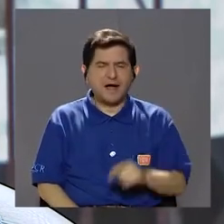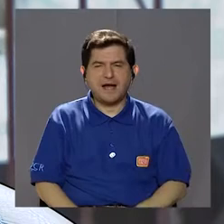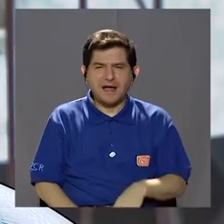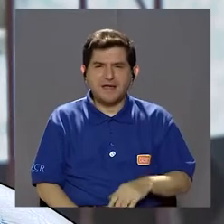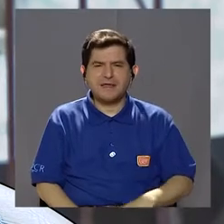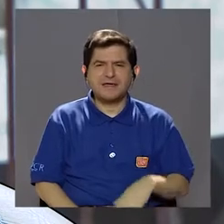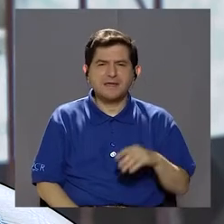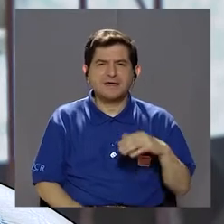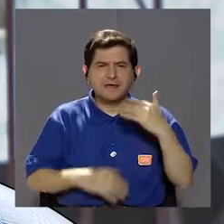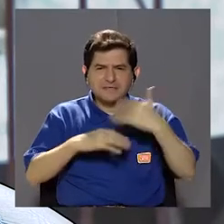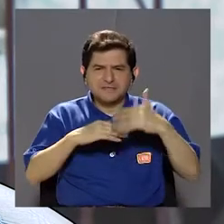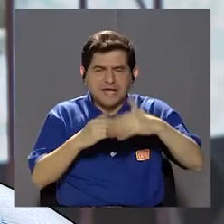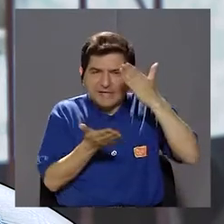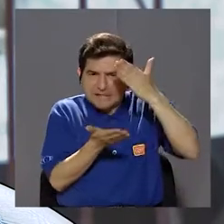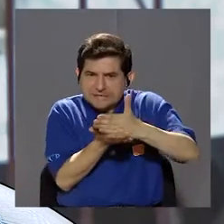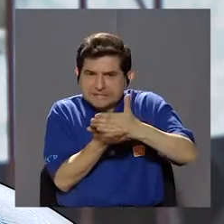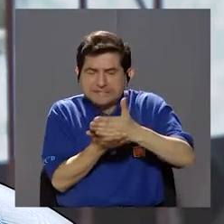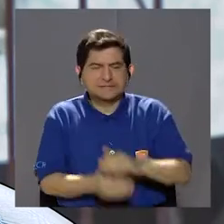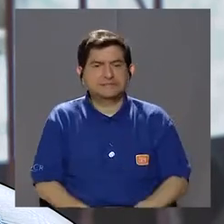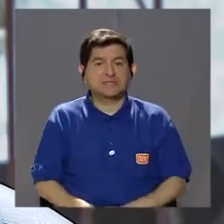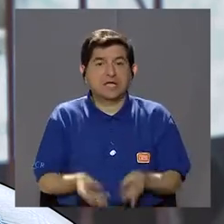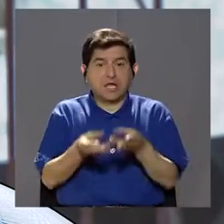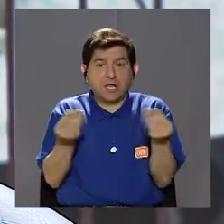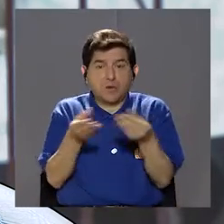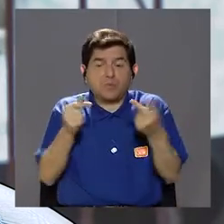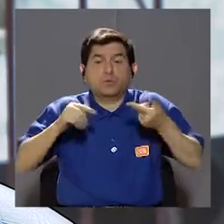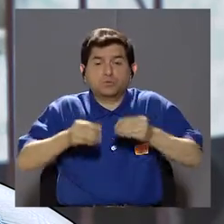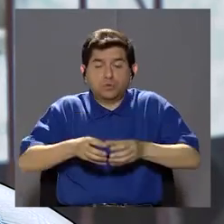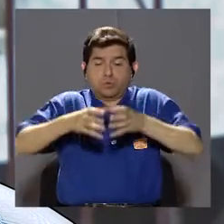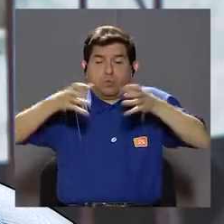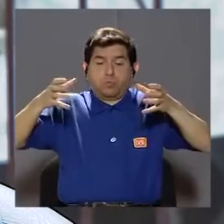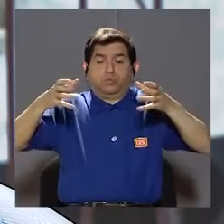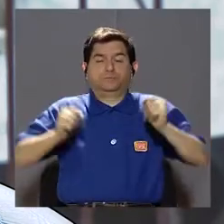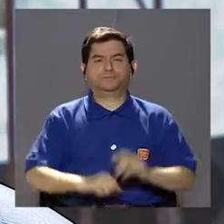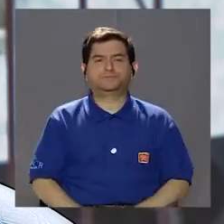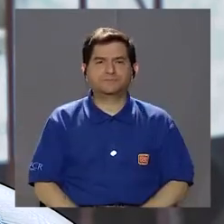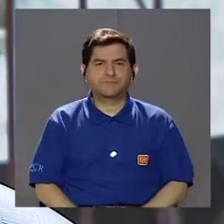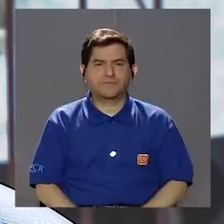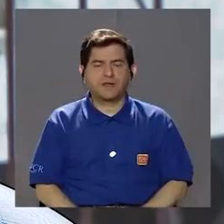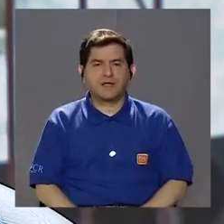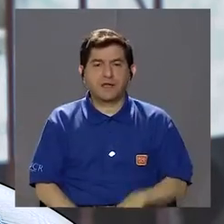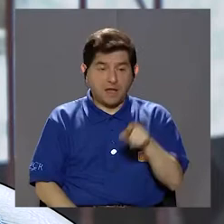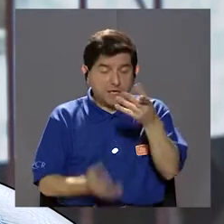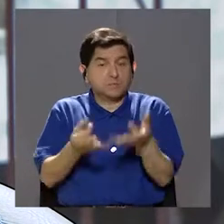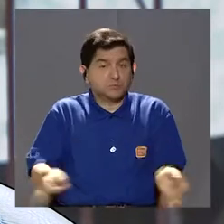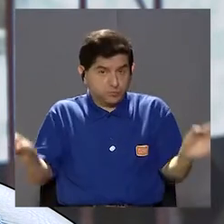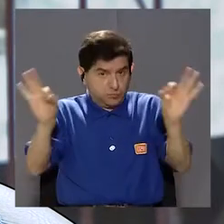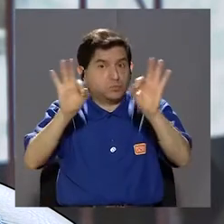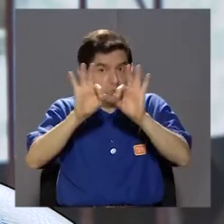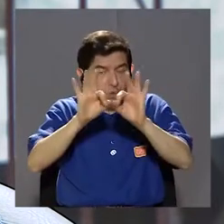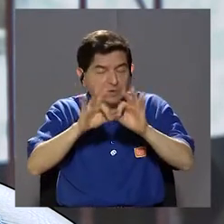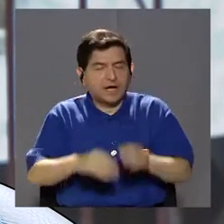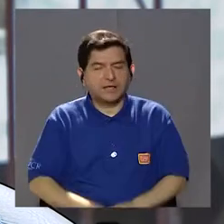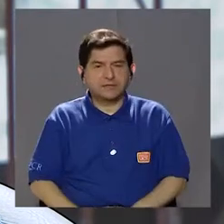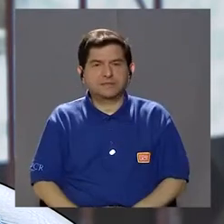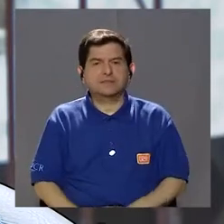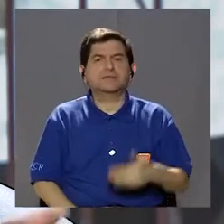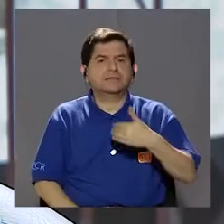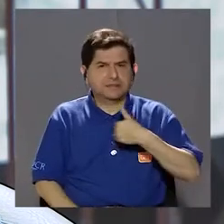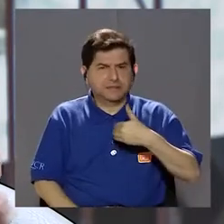un hematoma y va a disminuir el flujo sanguíneo y nos va a producir más bien inflamación. Las taloneras son importantes,